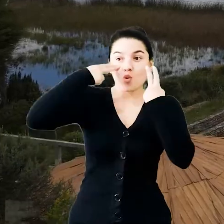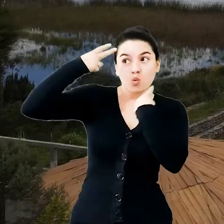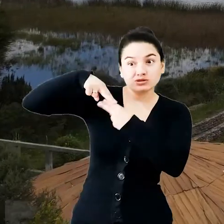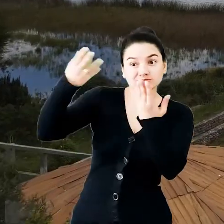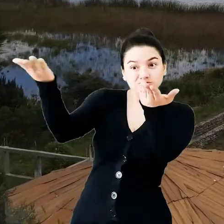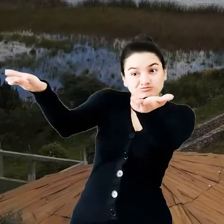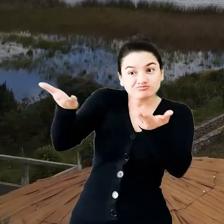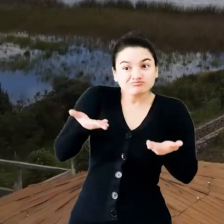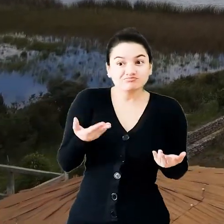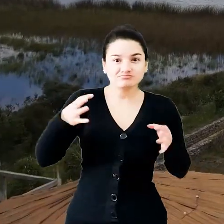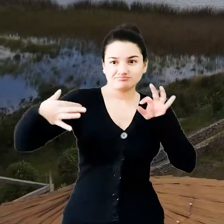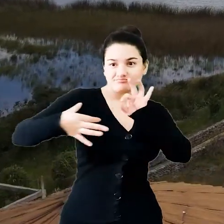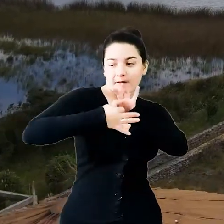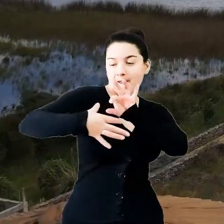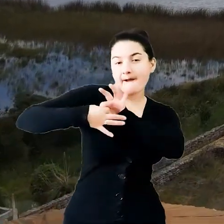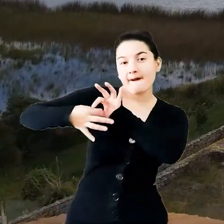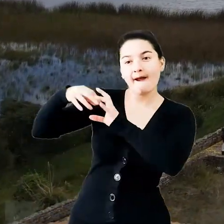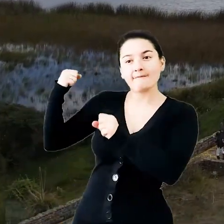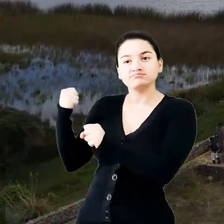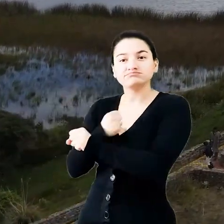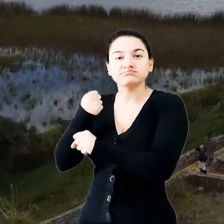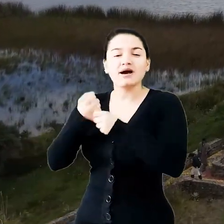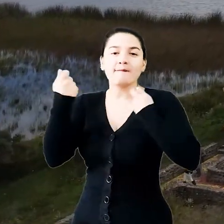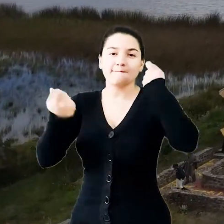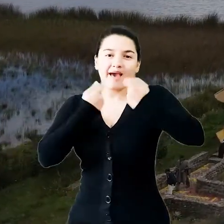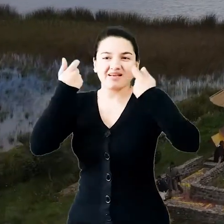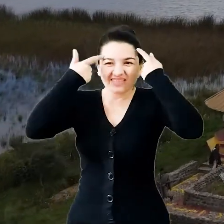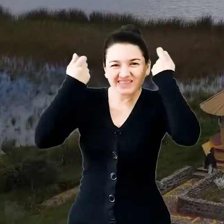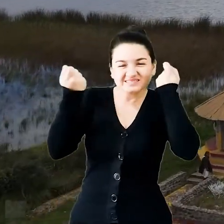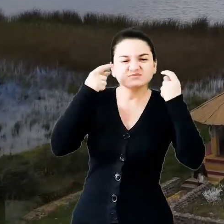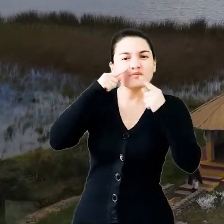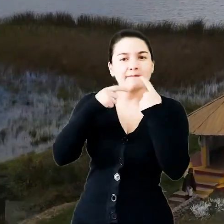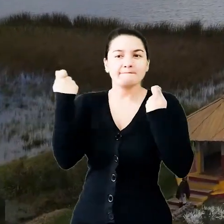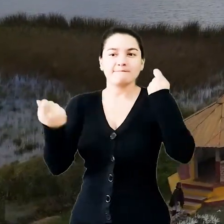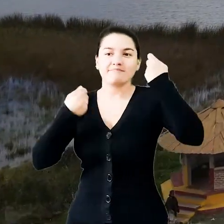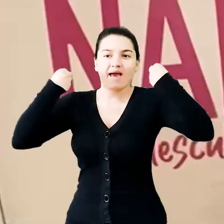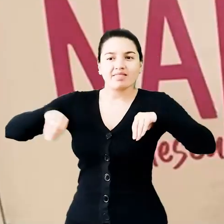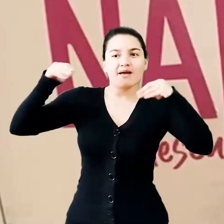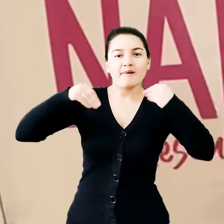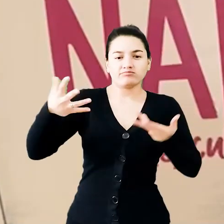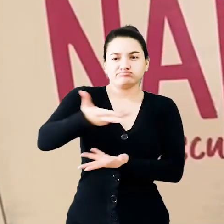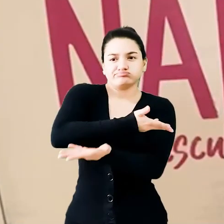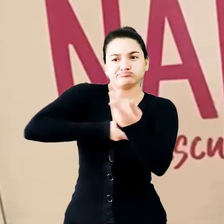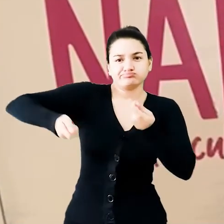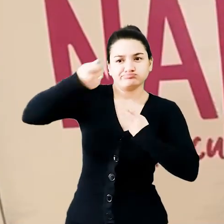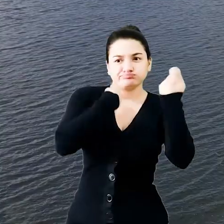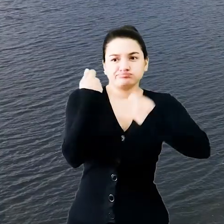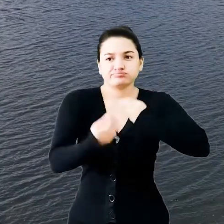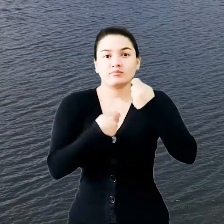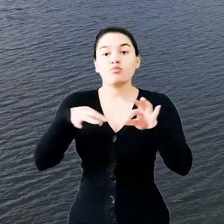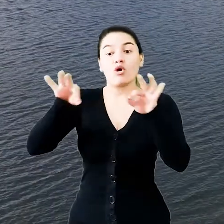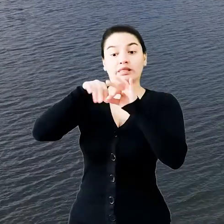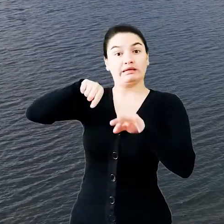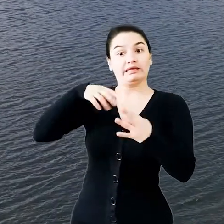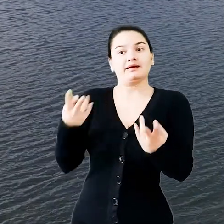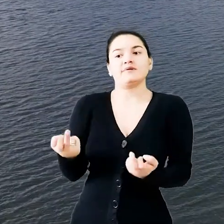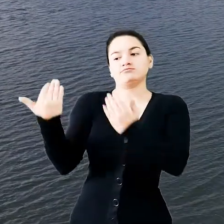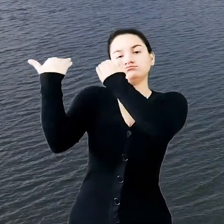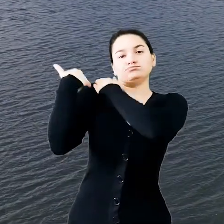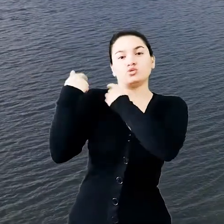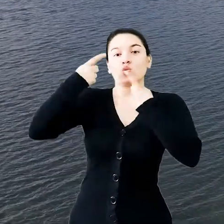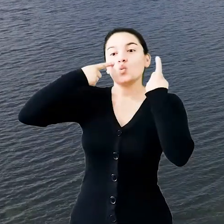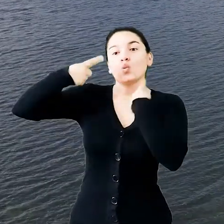puedan crear alianzas estratégicas entre ellas, alianzas de encadenamiento comercial turístico y responsable y